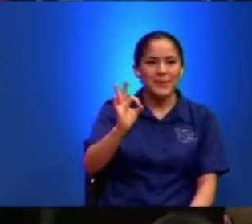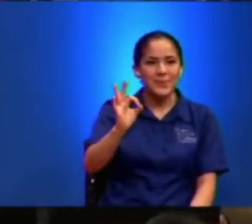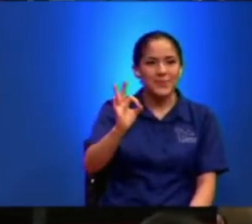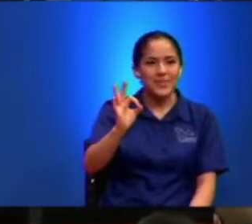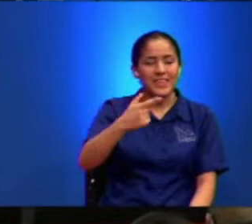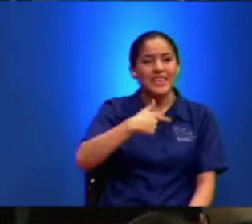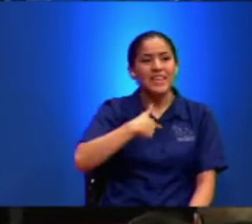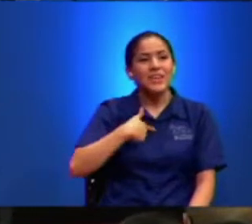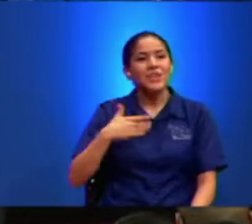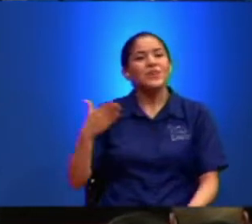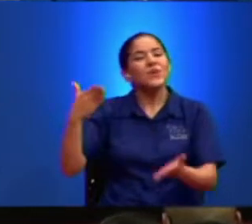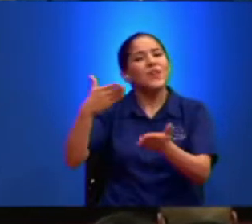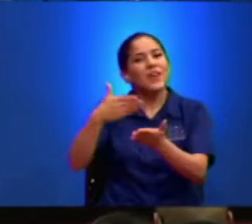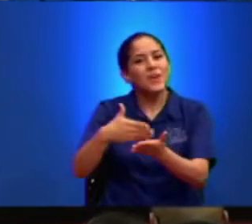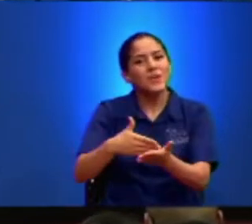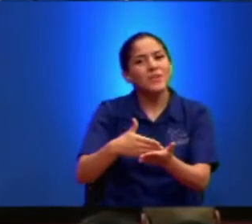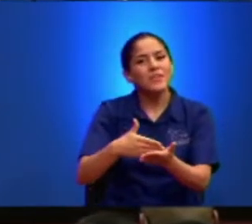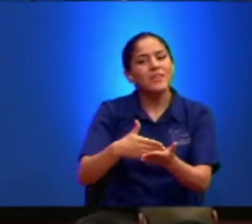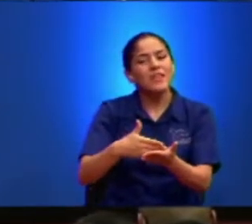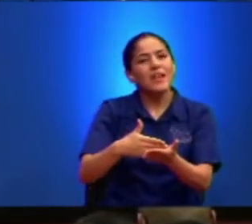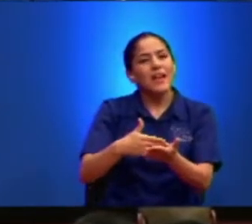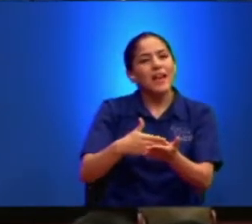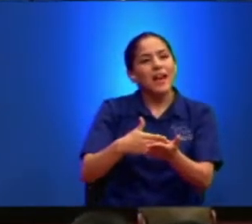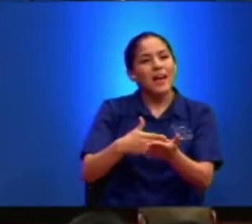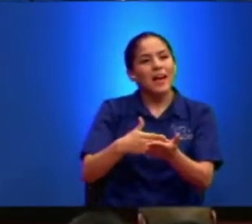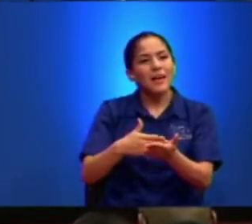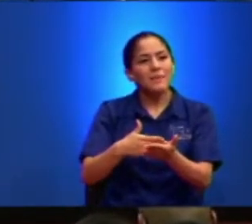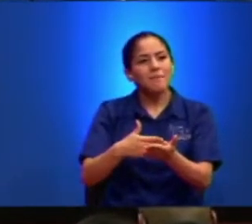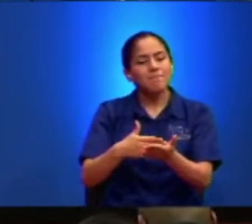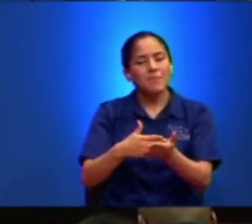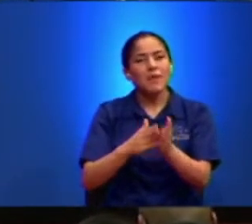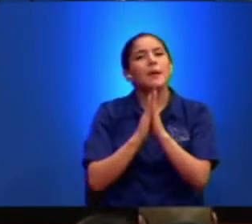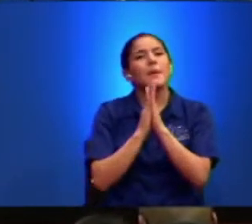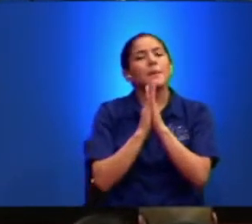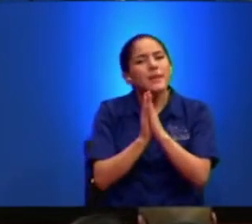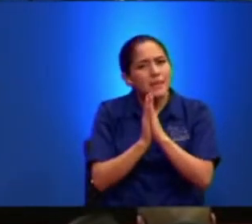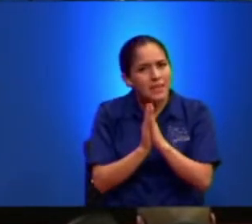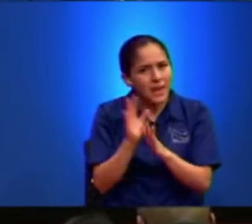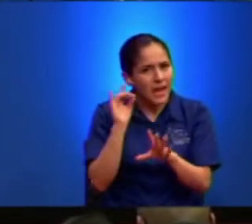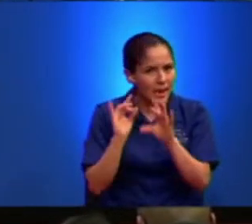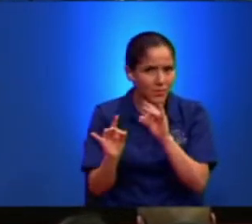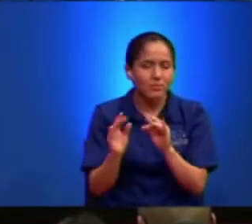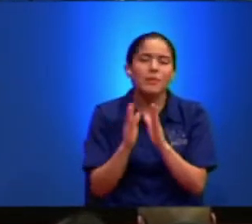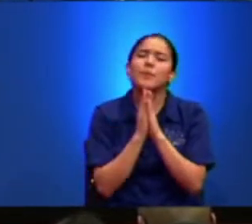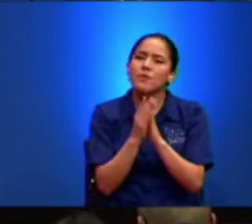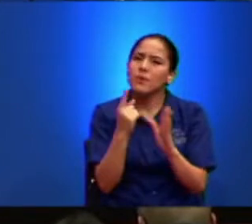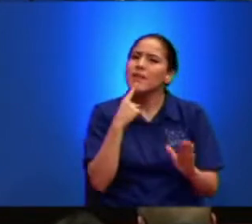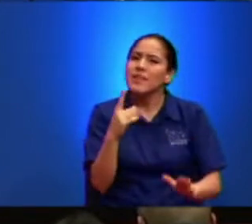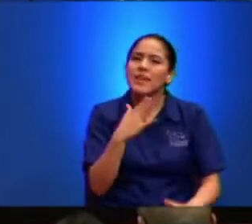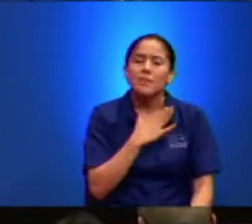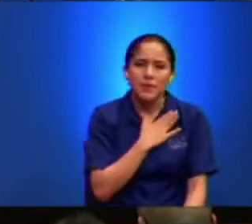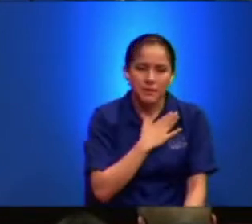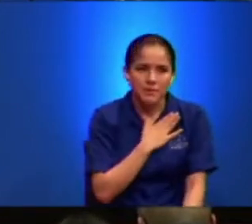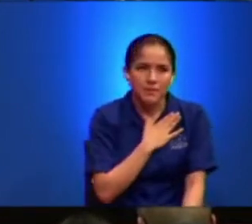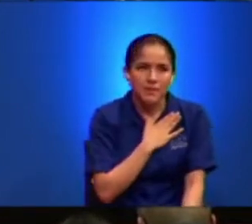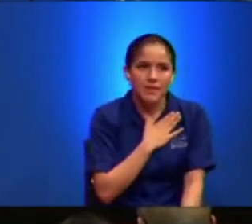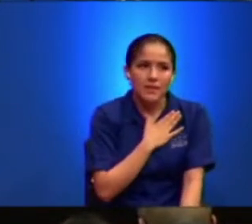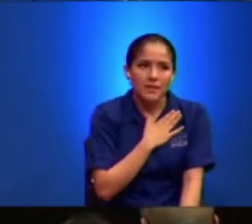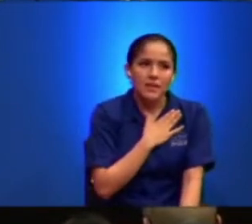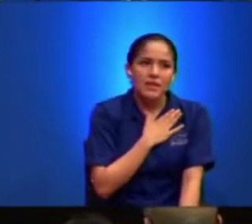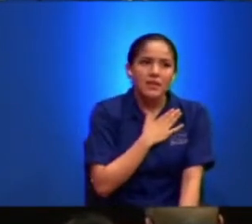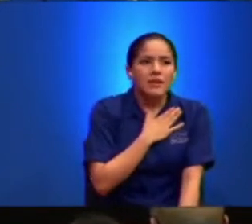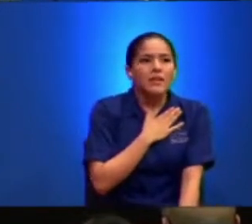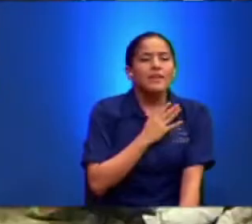Vengo A consultarle Algo Y Quisiera Que Usted Me Diga Por Favor Que Le Tengo Que